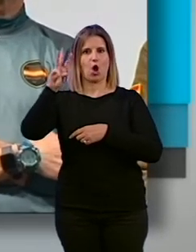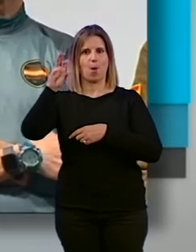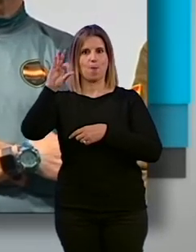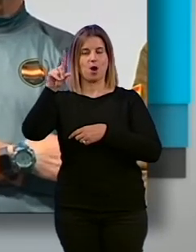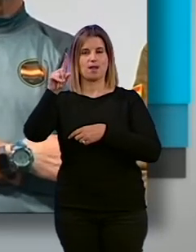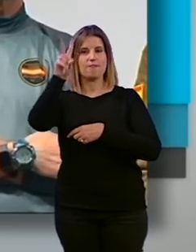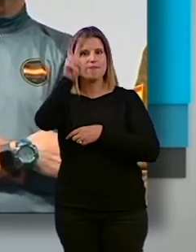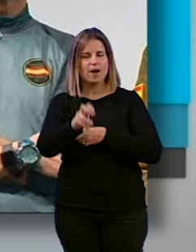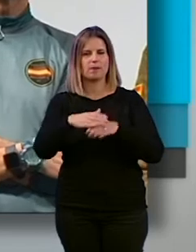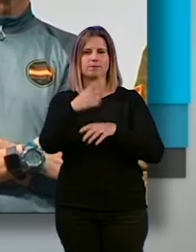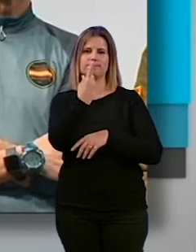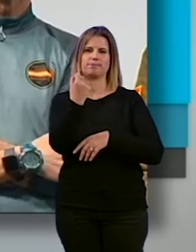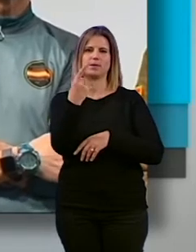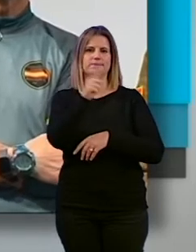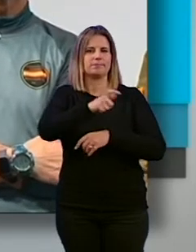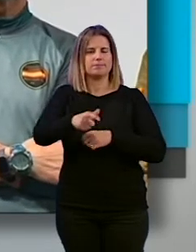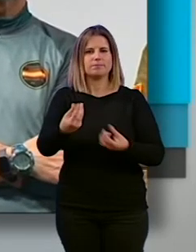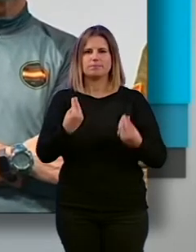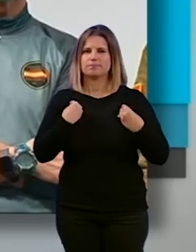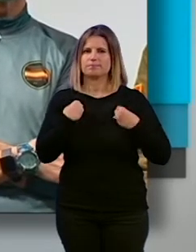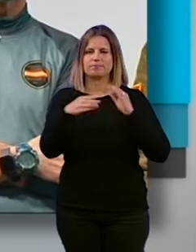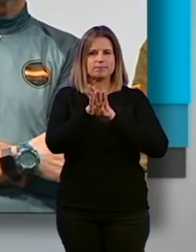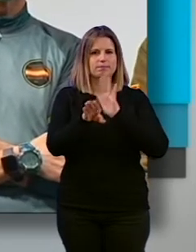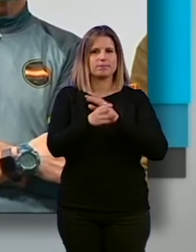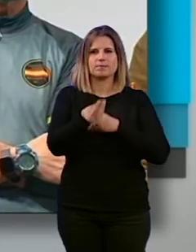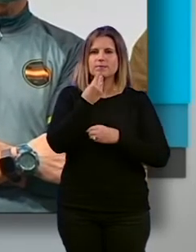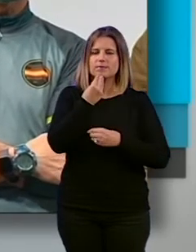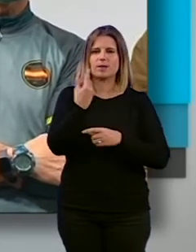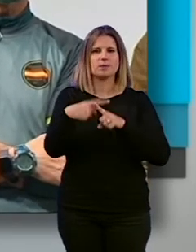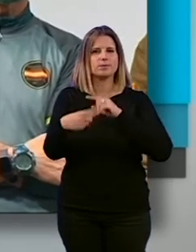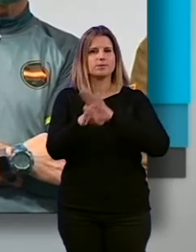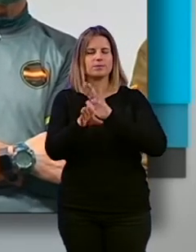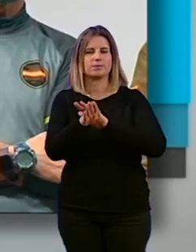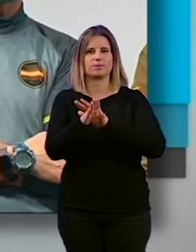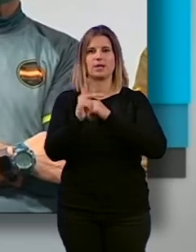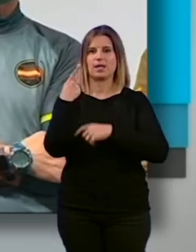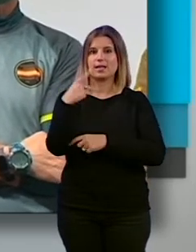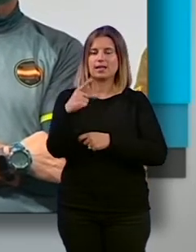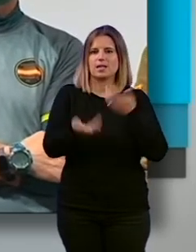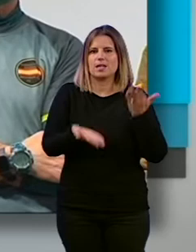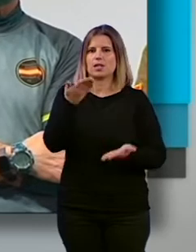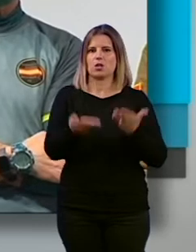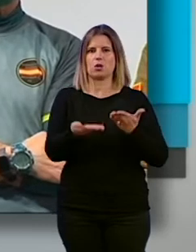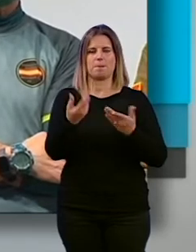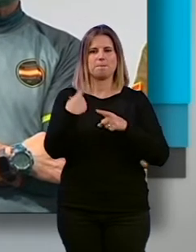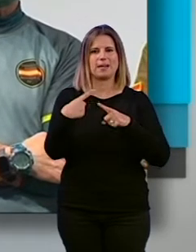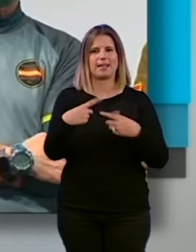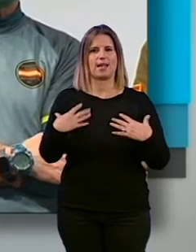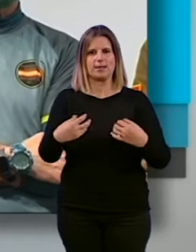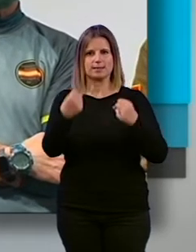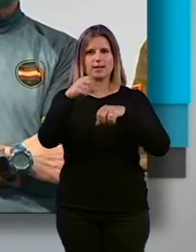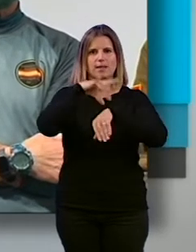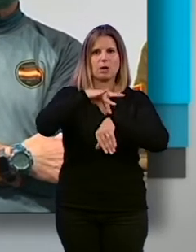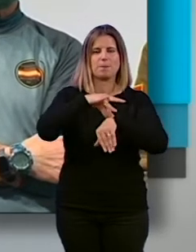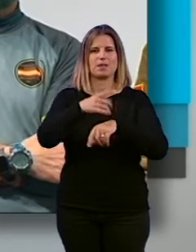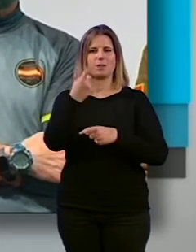miles de personas puedan subsistir y abastecerse de ellas. Miles de kilos de material sanitario y médico, alimentos o material